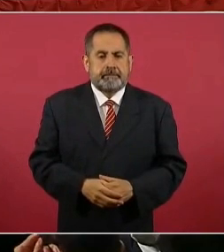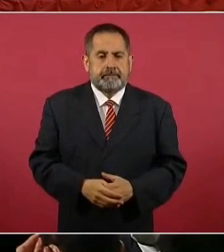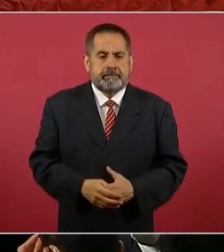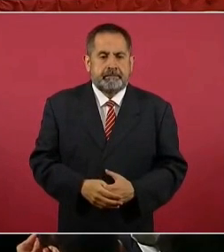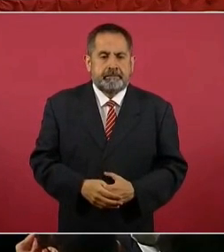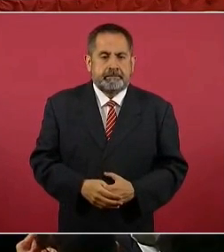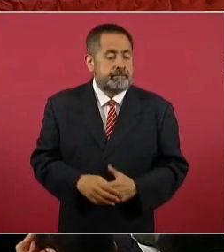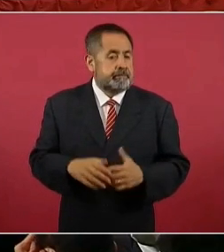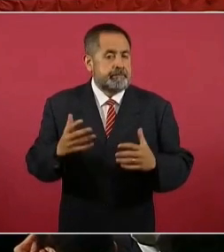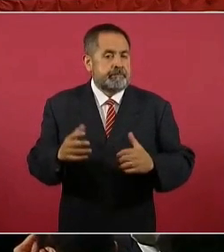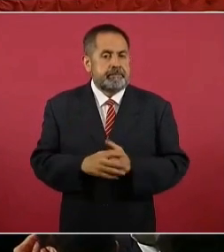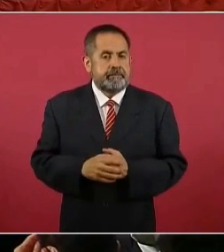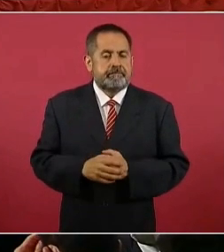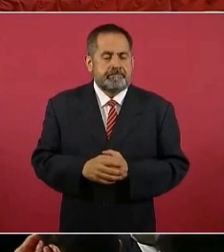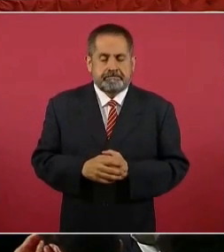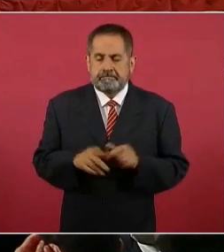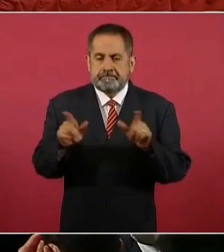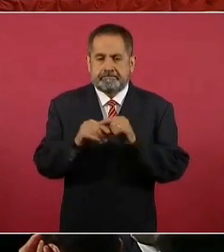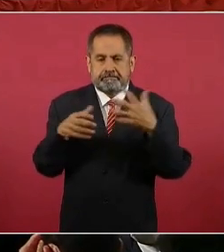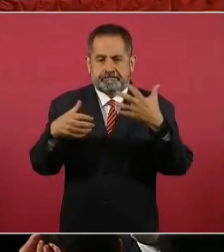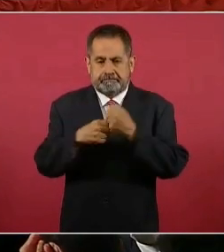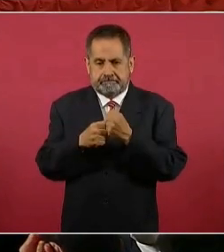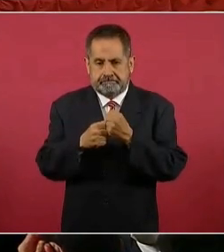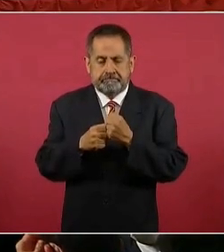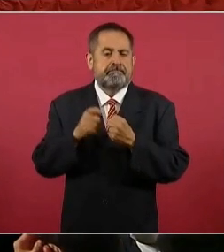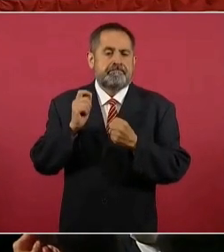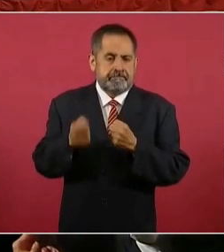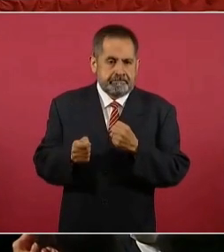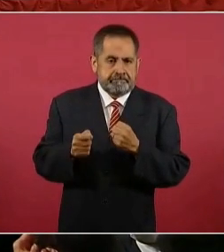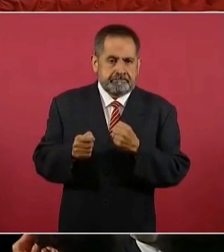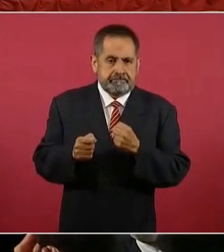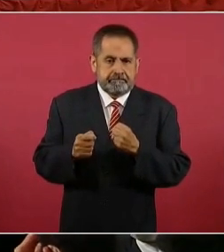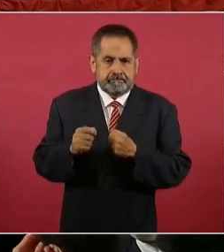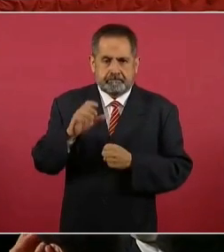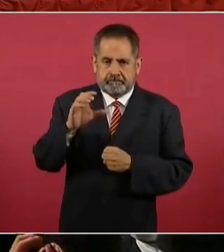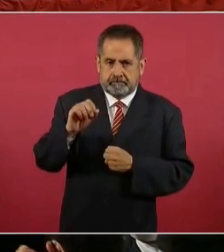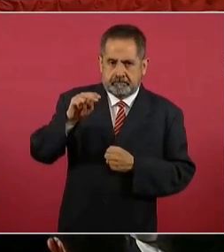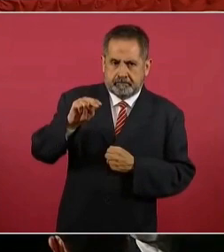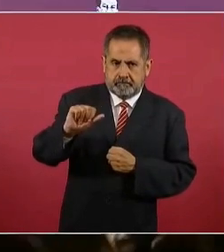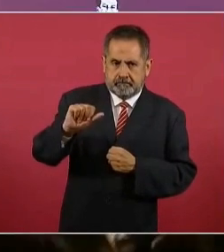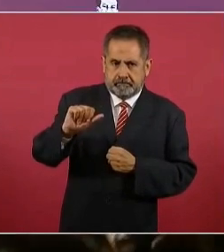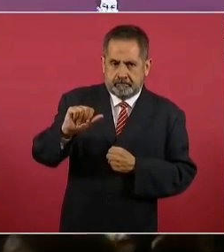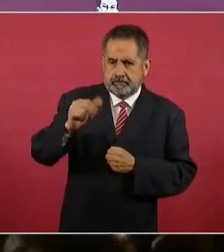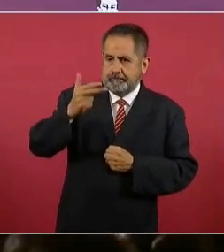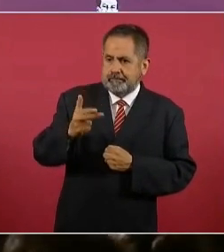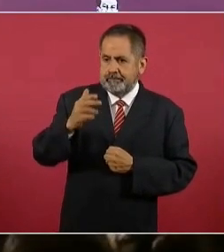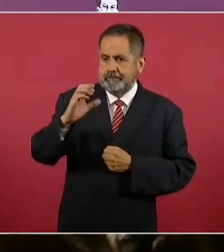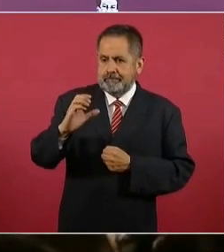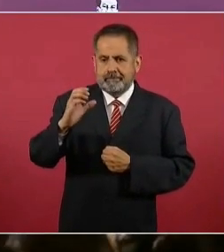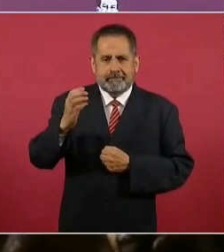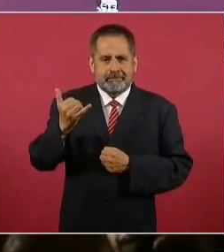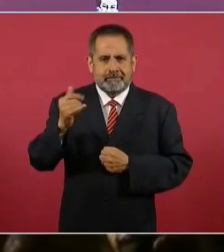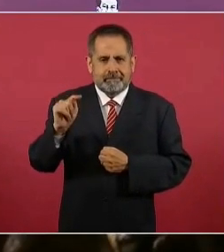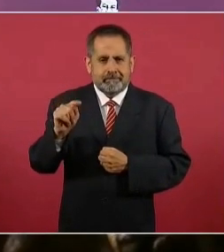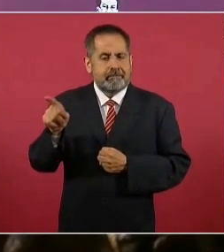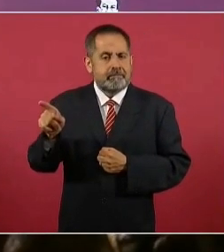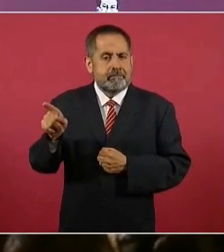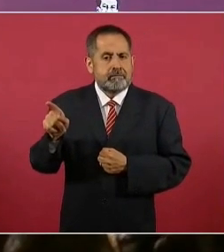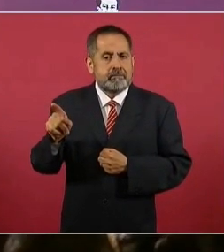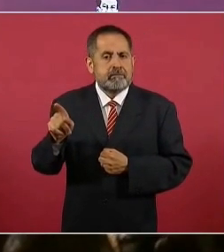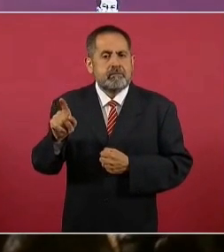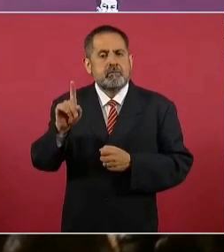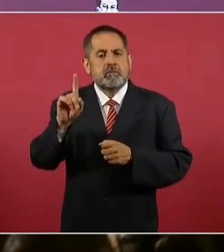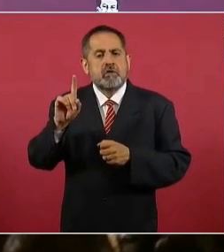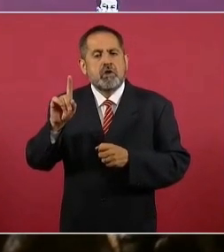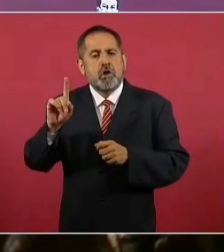simplemente sintetiza lo que es este nuevo CONACYT, CONACHE, Consejo Nacional de Humanidades,